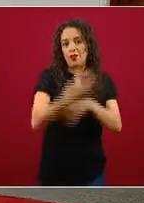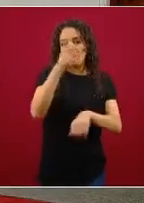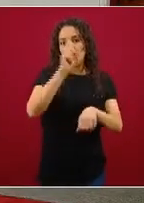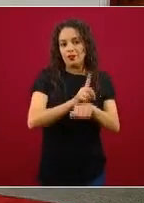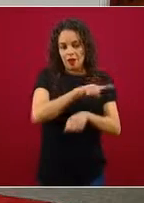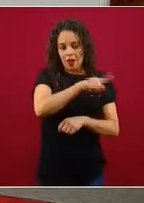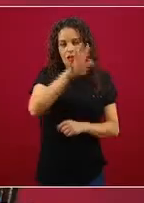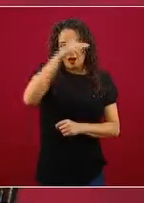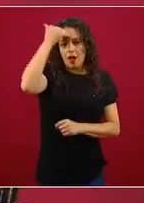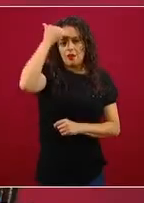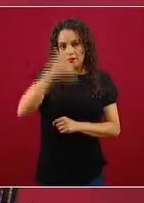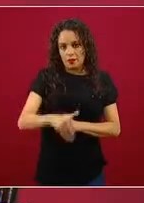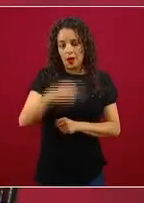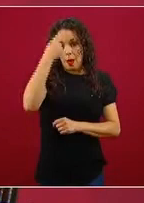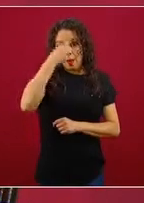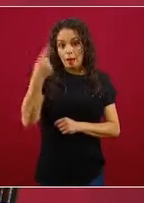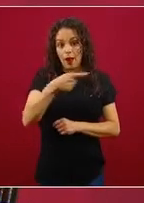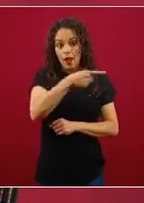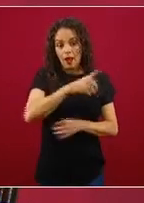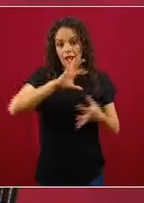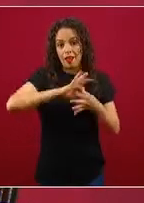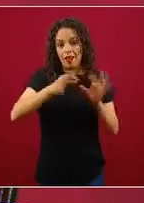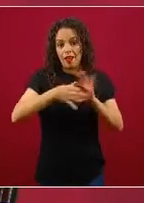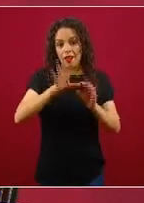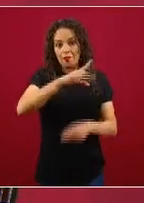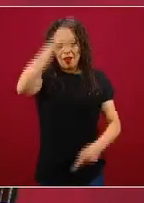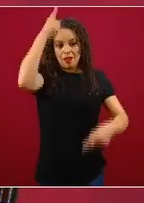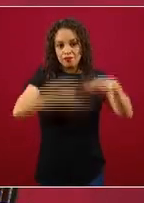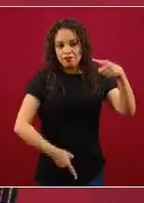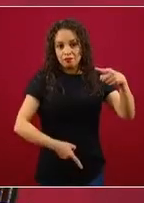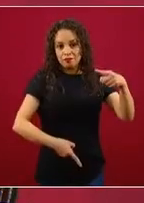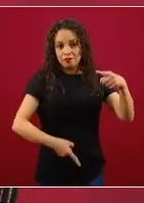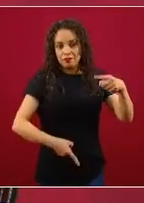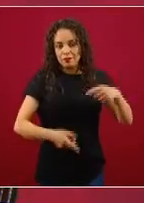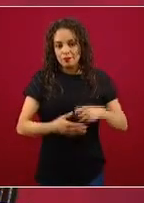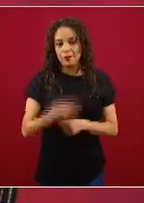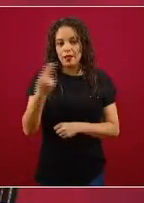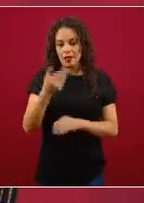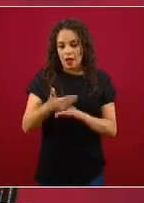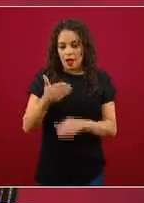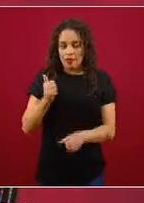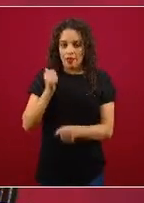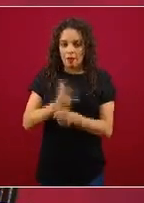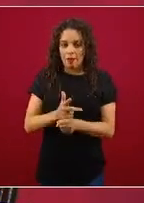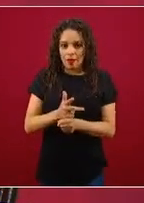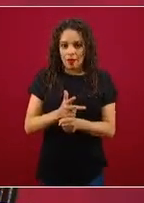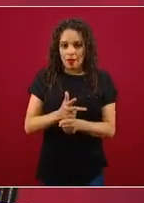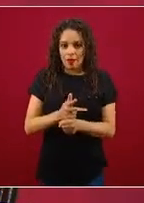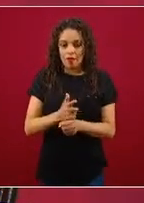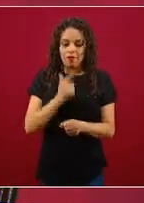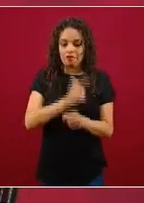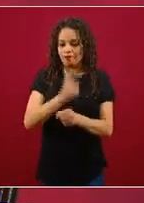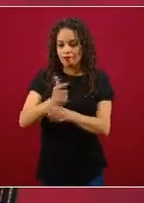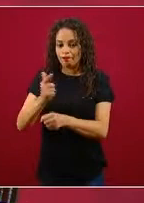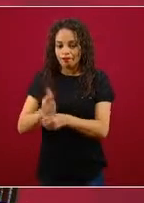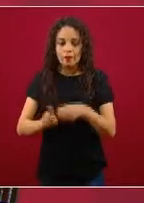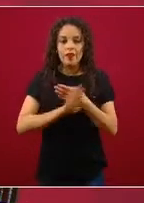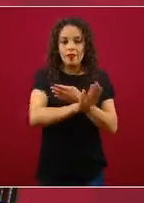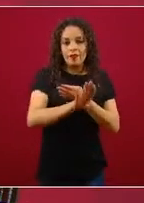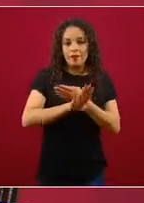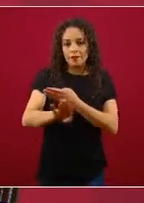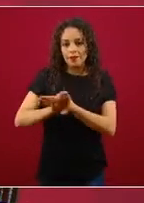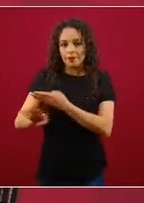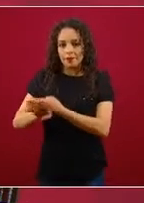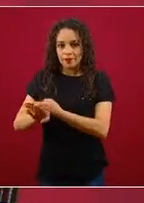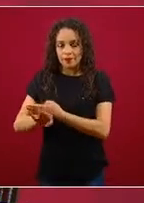Cortar la cadena de contagios, aislar de manera temprana a los casos positivos y detectar y aislar a las personas